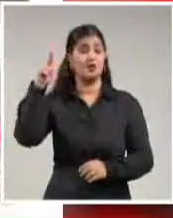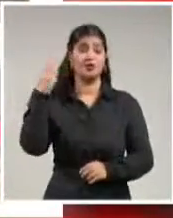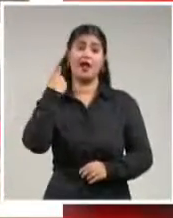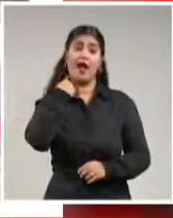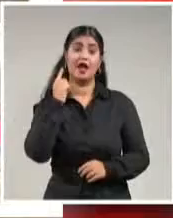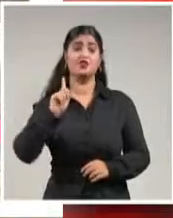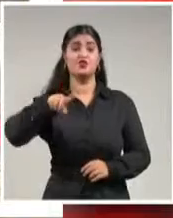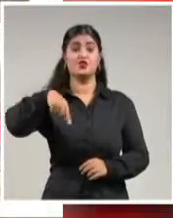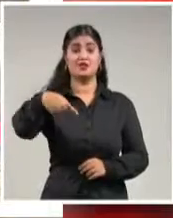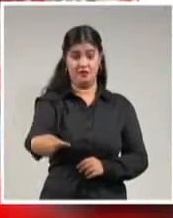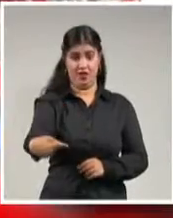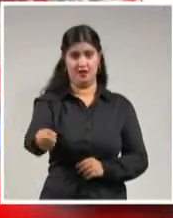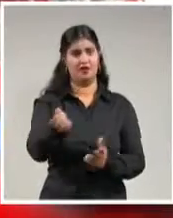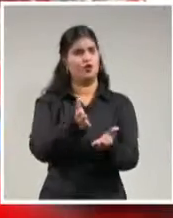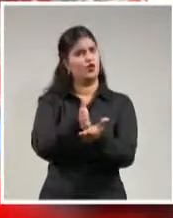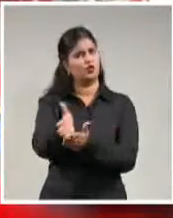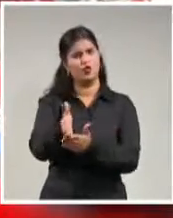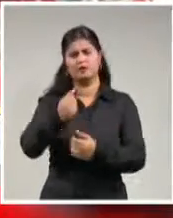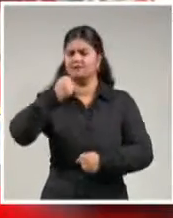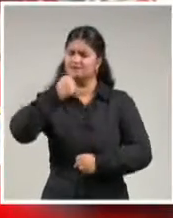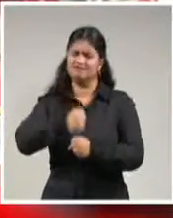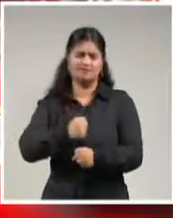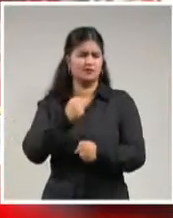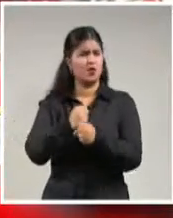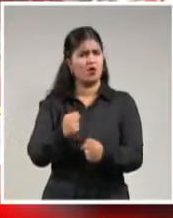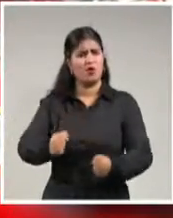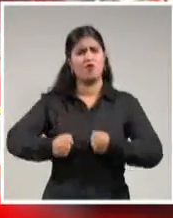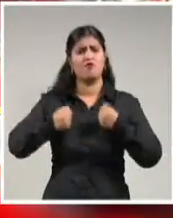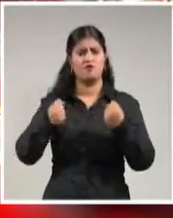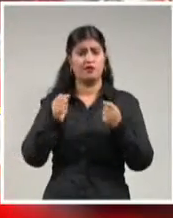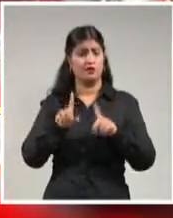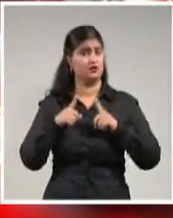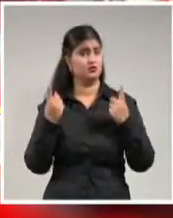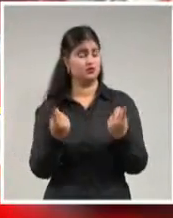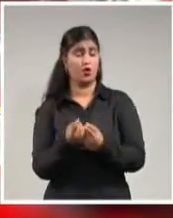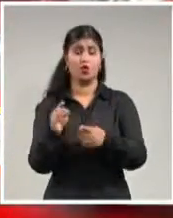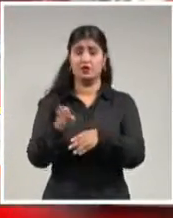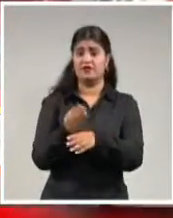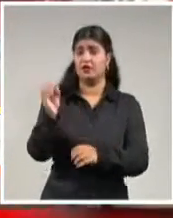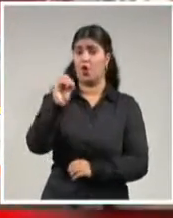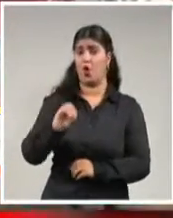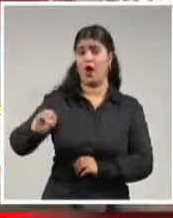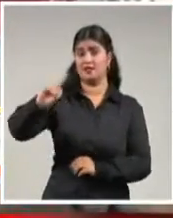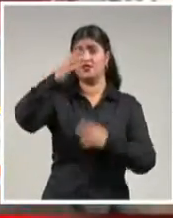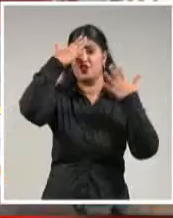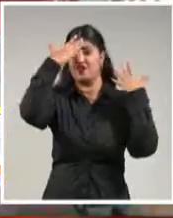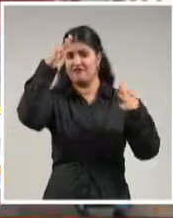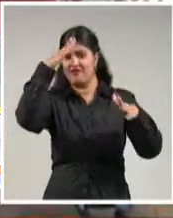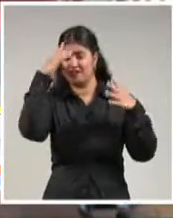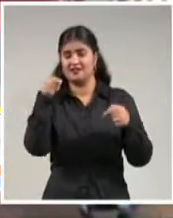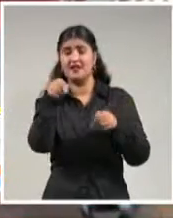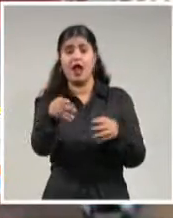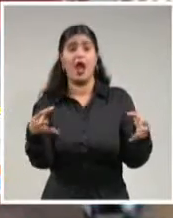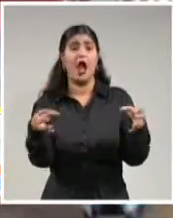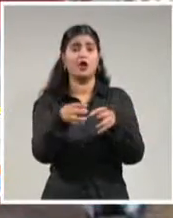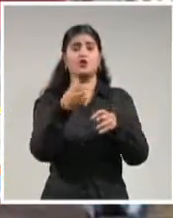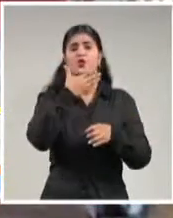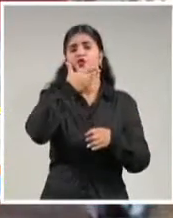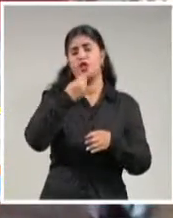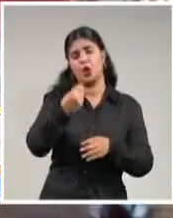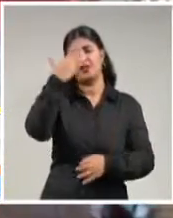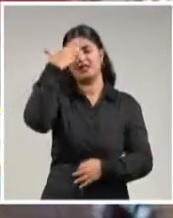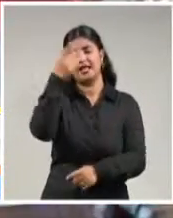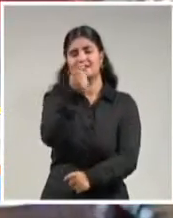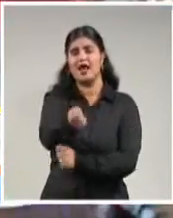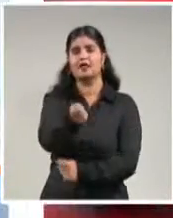su centenario. El Buró Nacional de la UJC se sumó a la felicitación, seguros de que la FEU es digna heredera del legado de Meya.